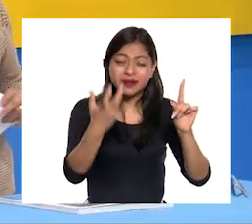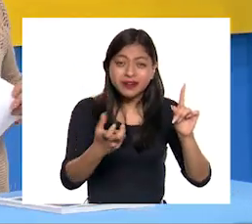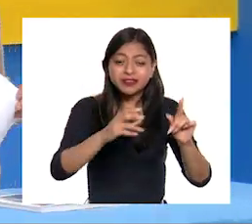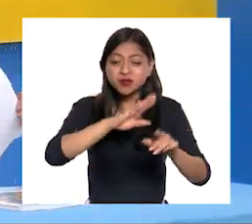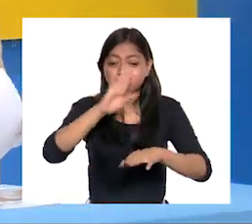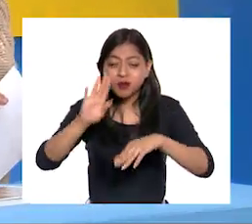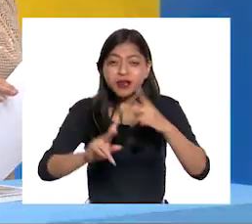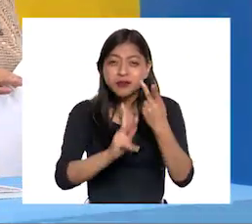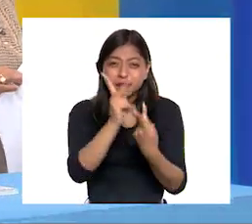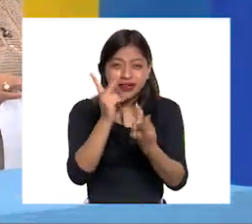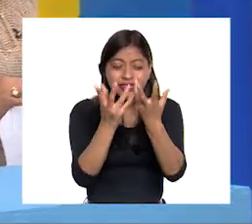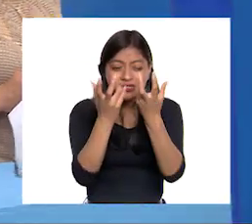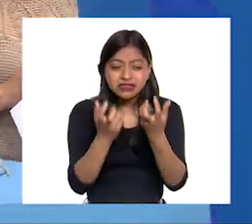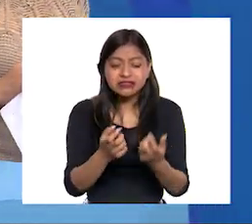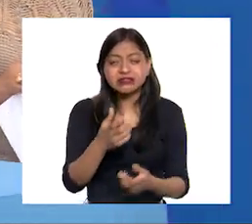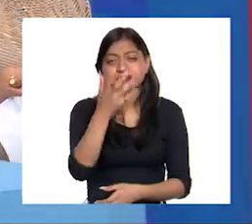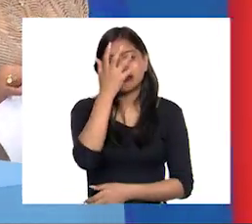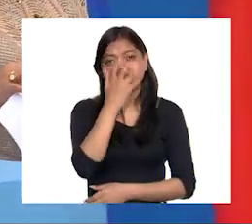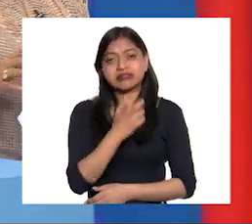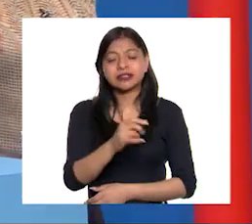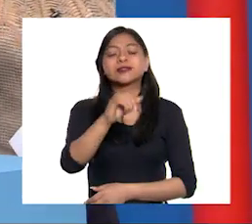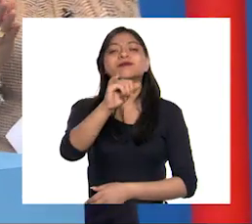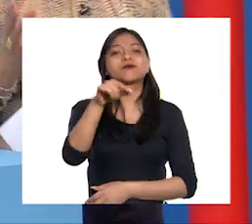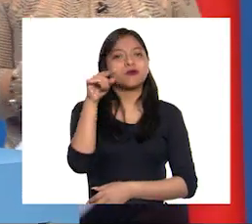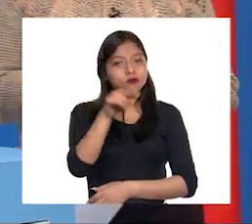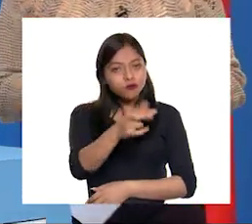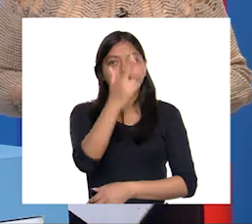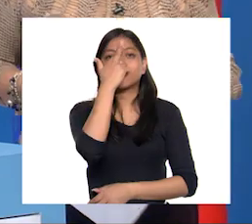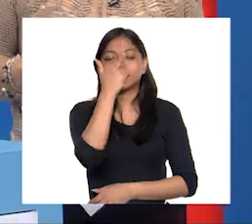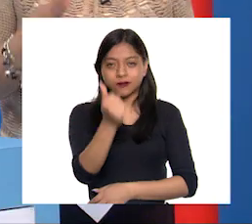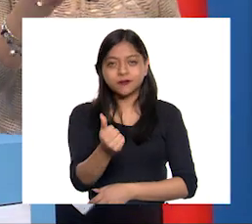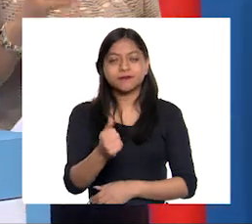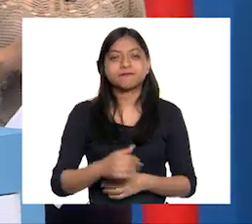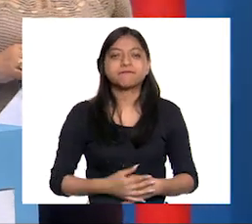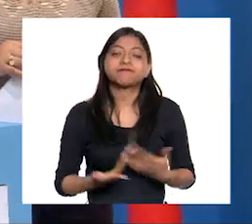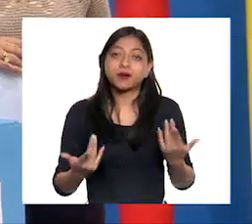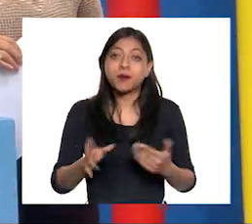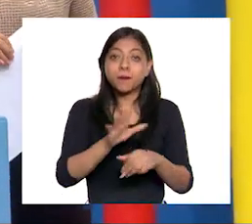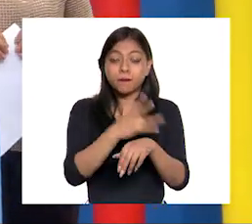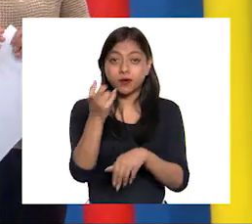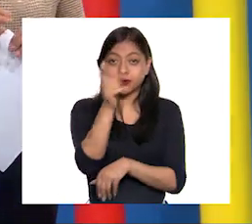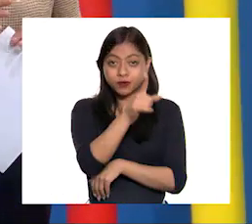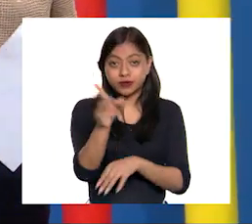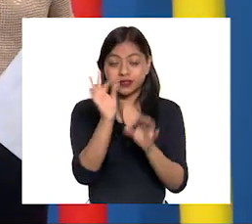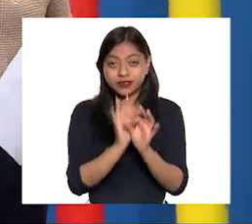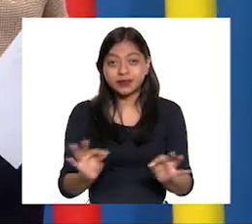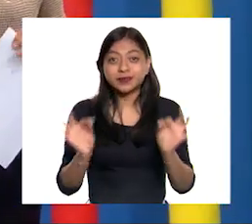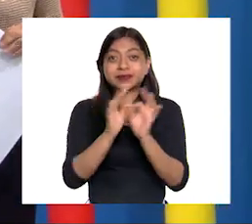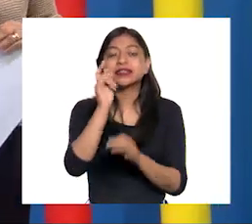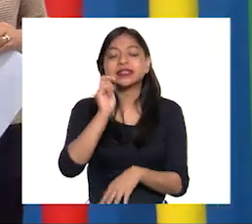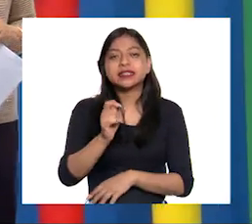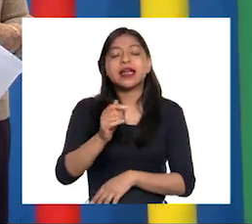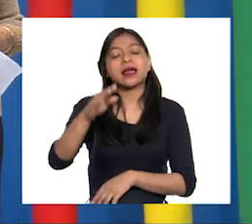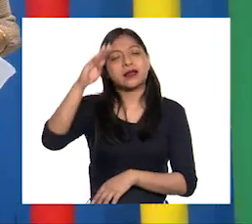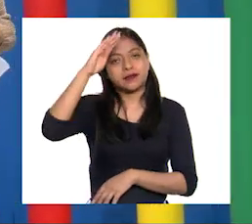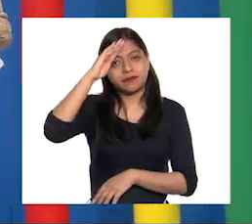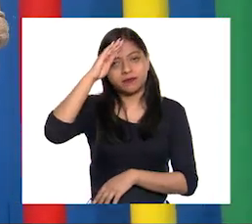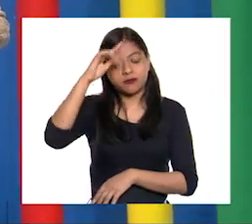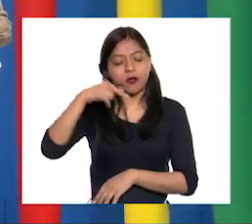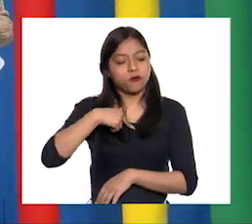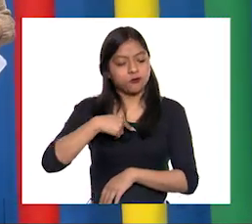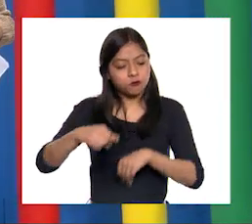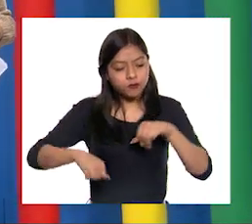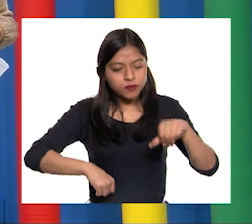Así es, sí, cierto Ale Lo que tú nos dices tienes razón Por ello, la importancia de ser conscientes en cómo nuestras